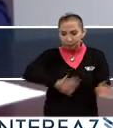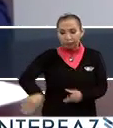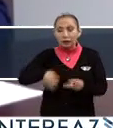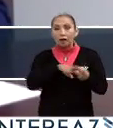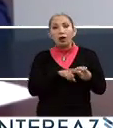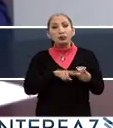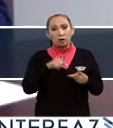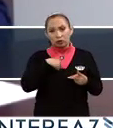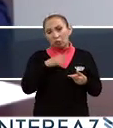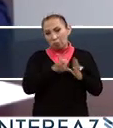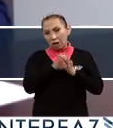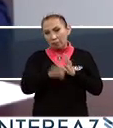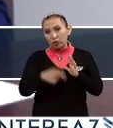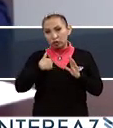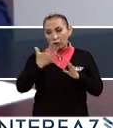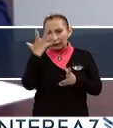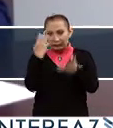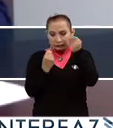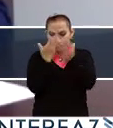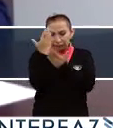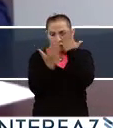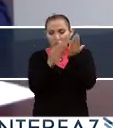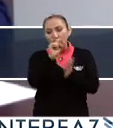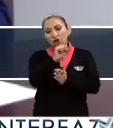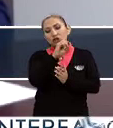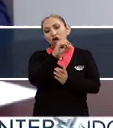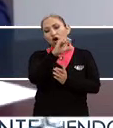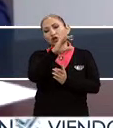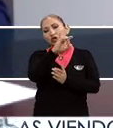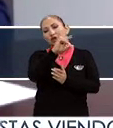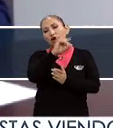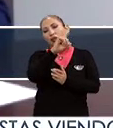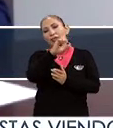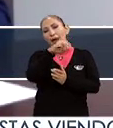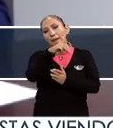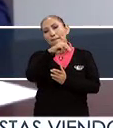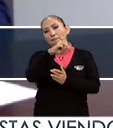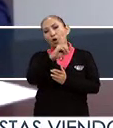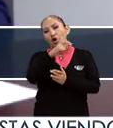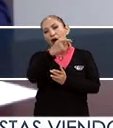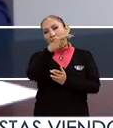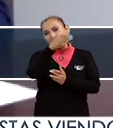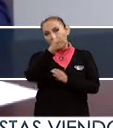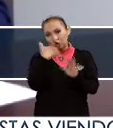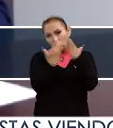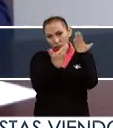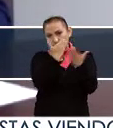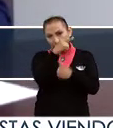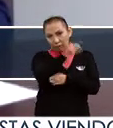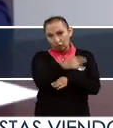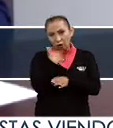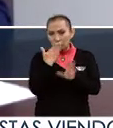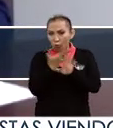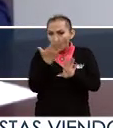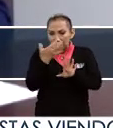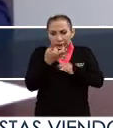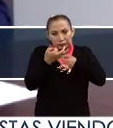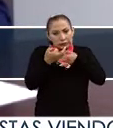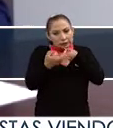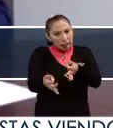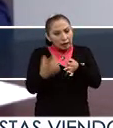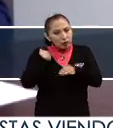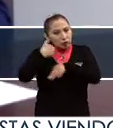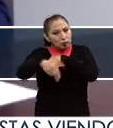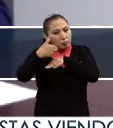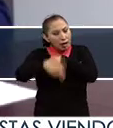es que yo creo, en mi caso yo tengo una formación de sociodemógrafa, lo cual implica que tengo una fuerte inclinación hacia los